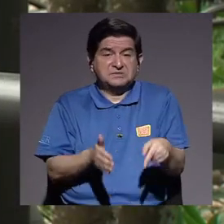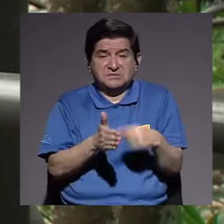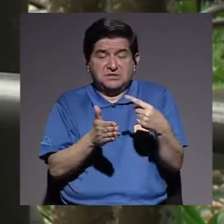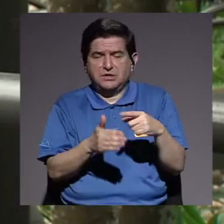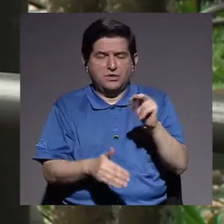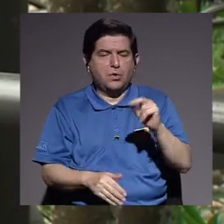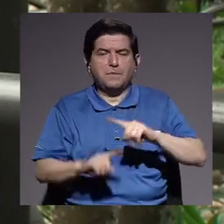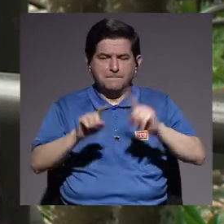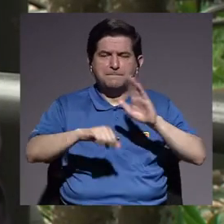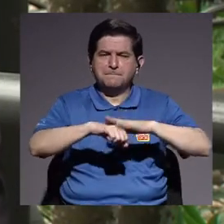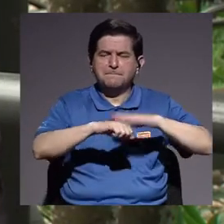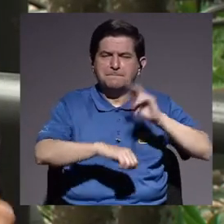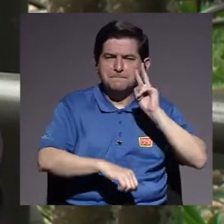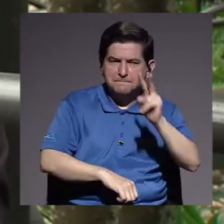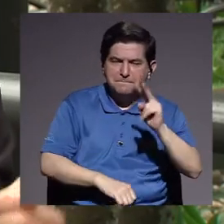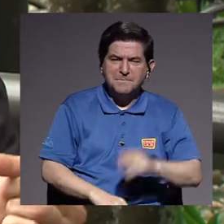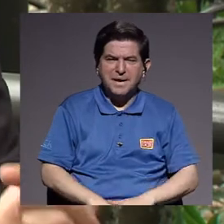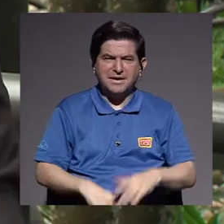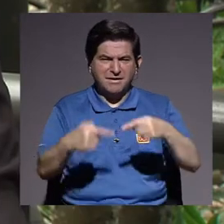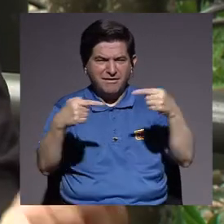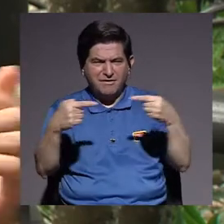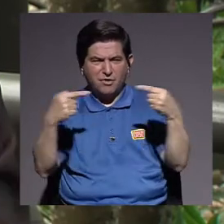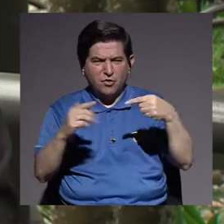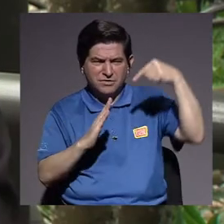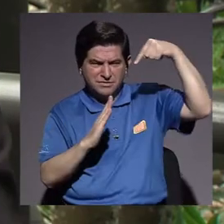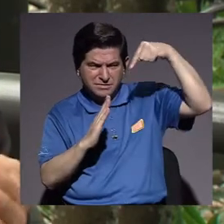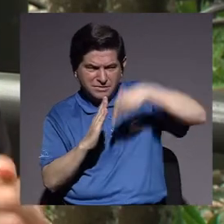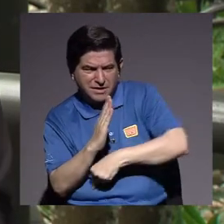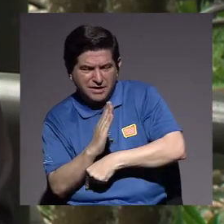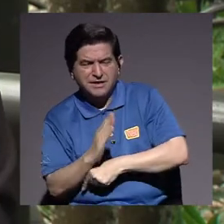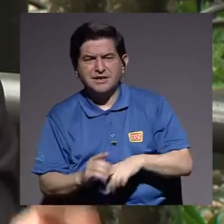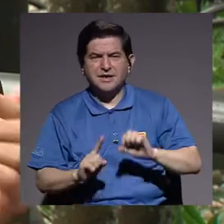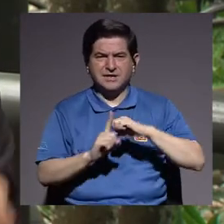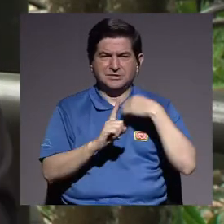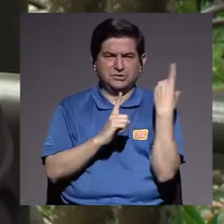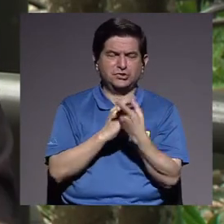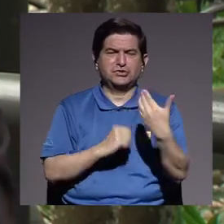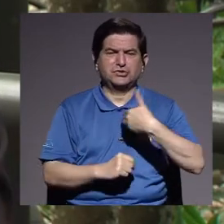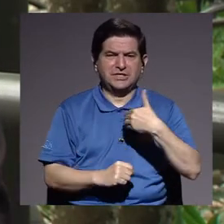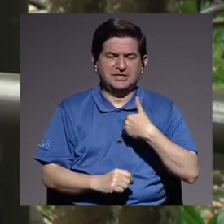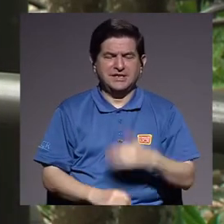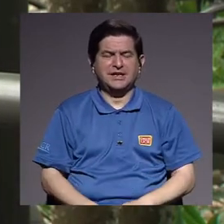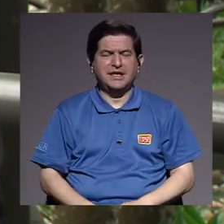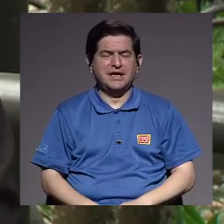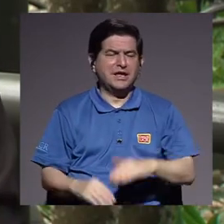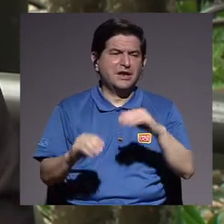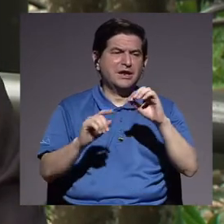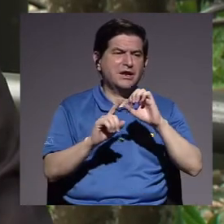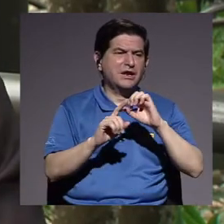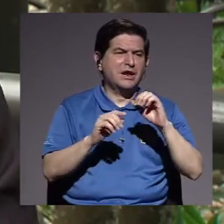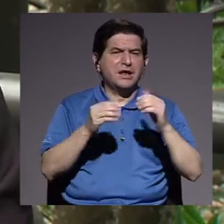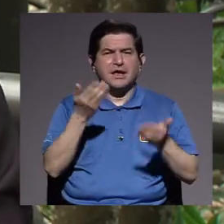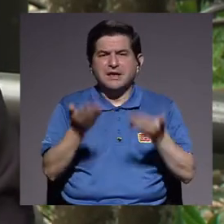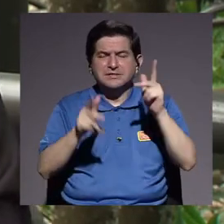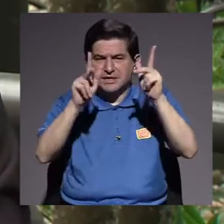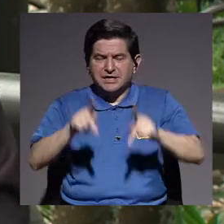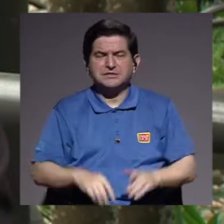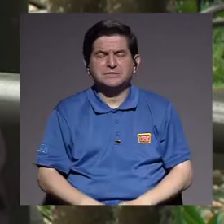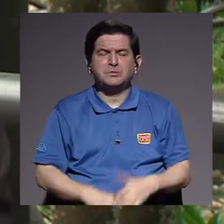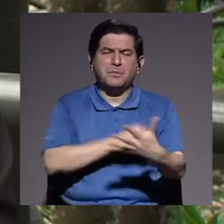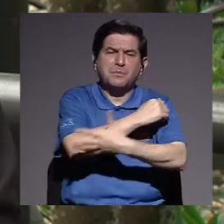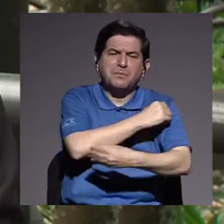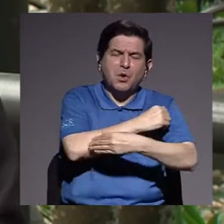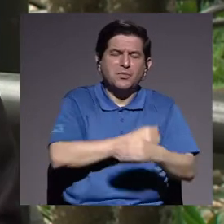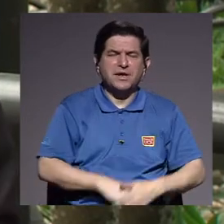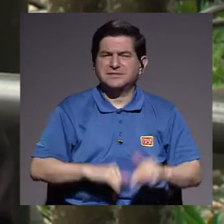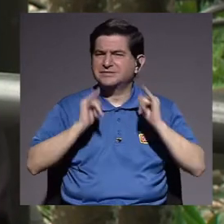pero sí posibilitan ver las grandes contradicciones profundas que enfrentamos como sociedades, como familias, como individuos, ¿verdad? La desigualdad, pobreza, desigualdad, la